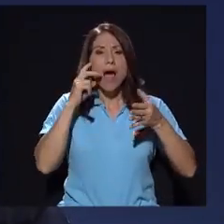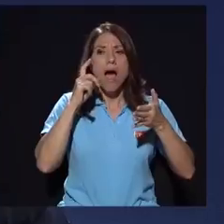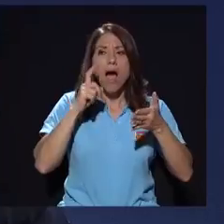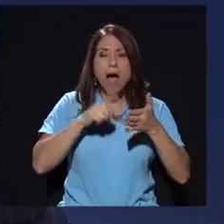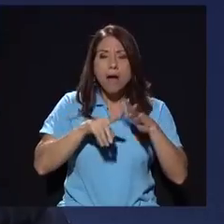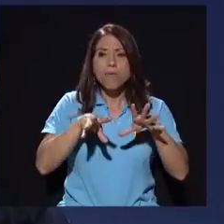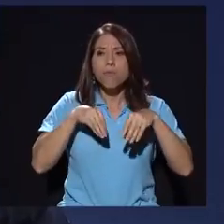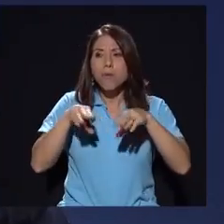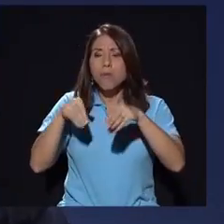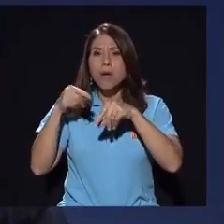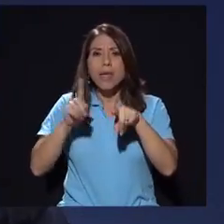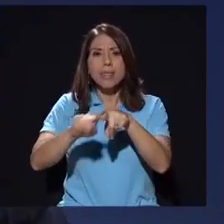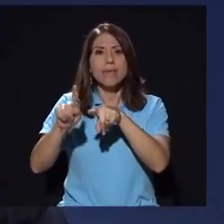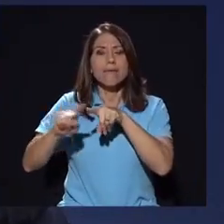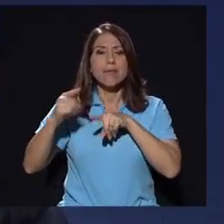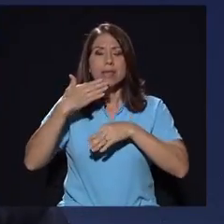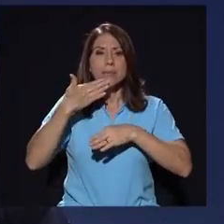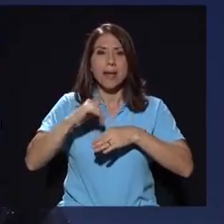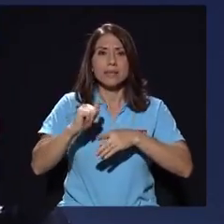prácticas.